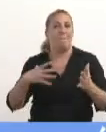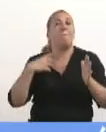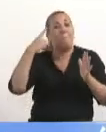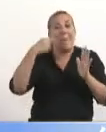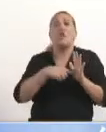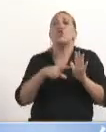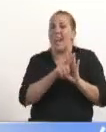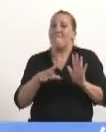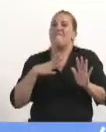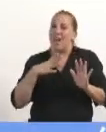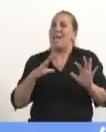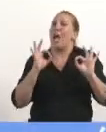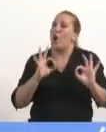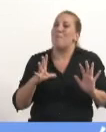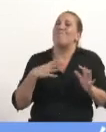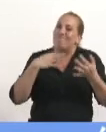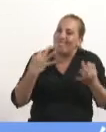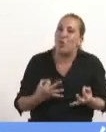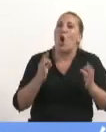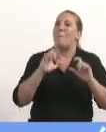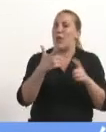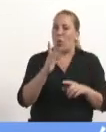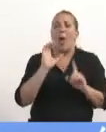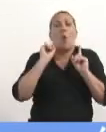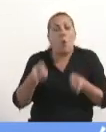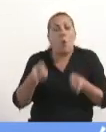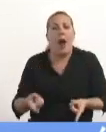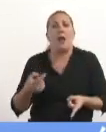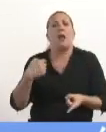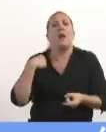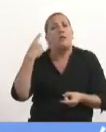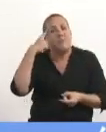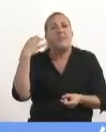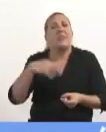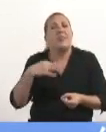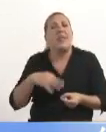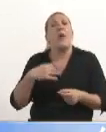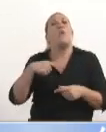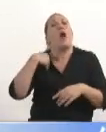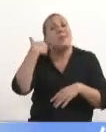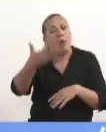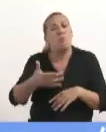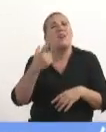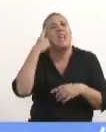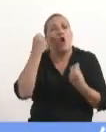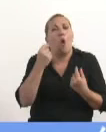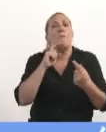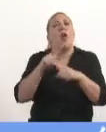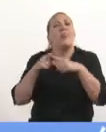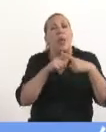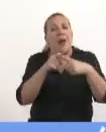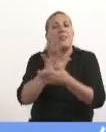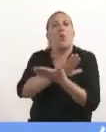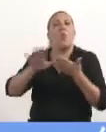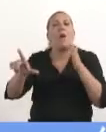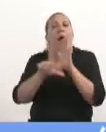comisión se trató y me parece que debemos debatir una nueva ley de prioridades, que